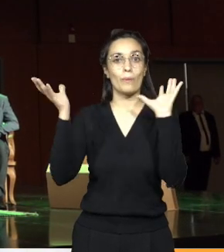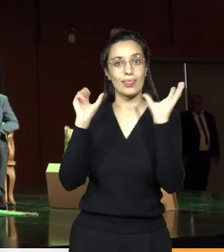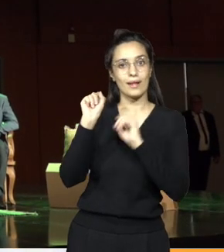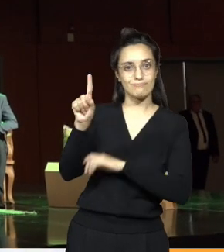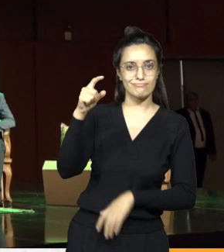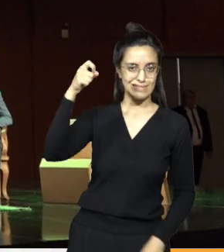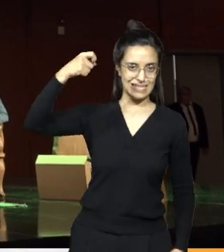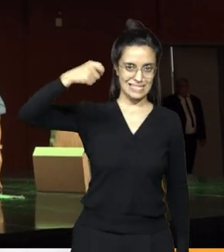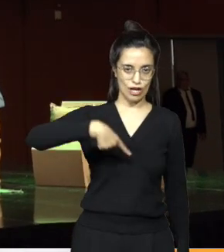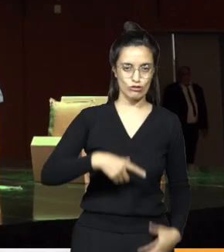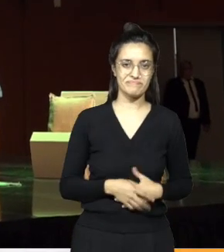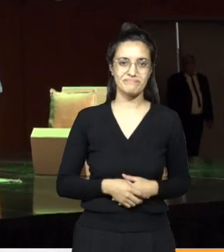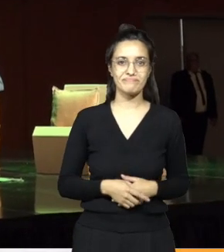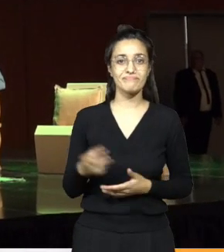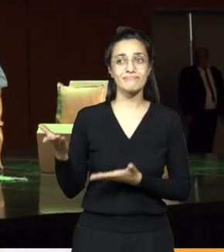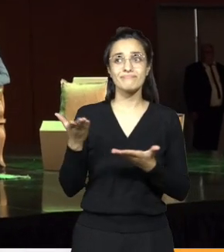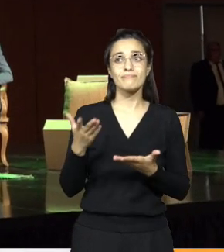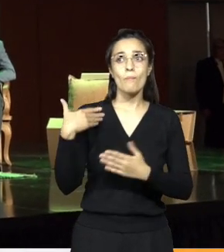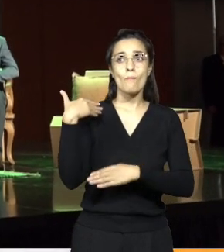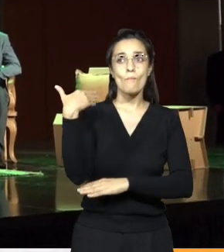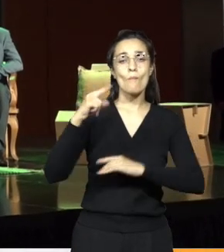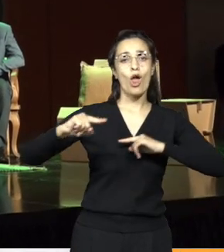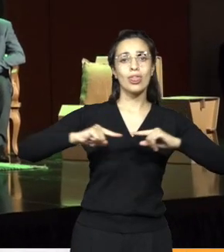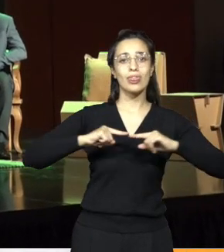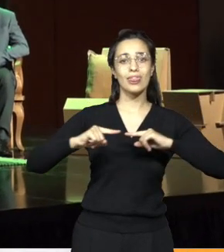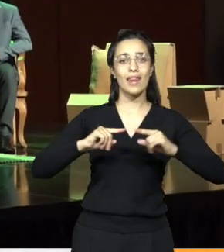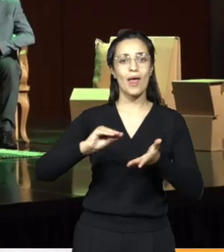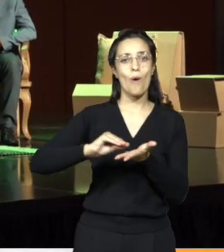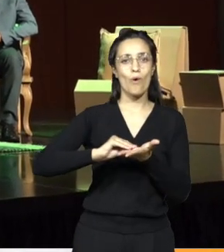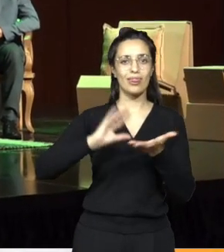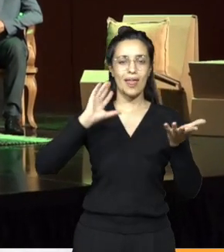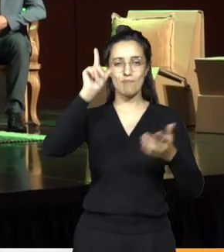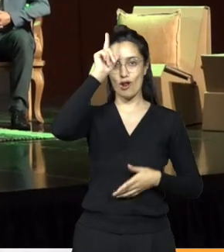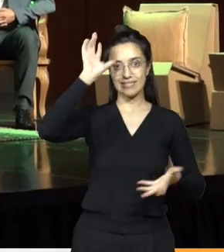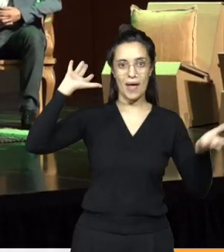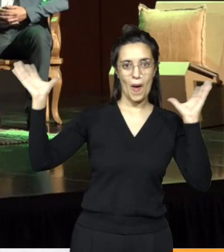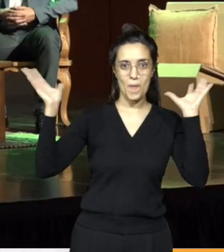este panel, Victoria Vilela, abogada de Policía Ambiental. Adelante, por favor.